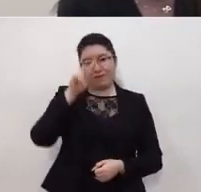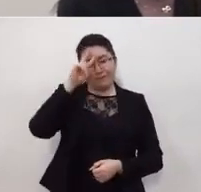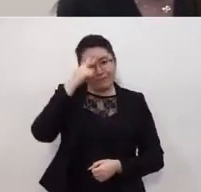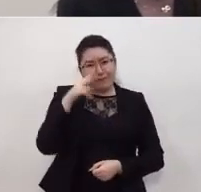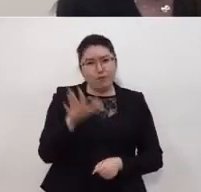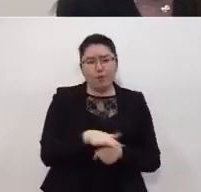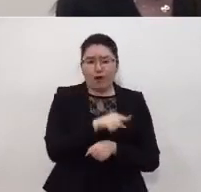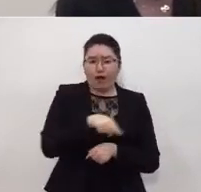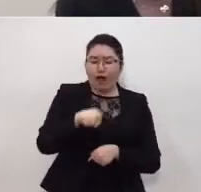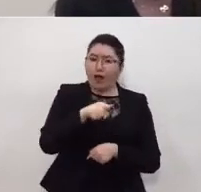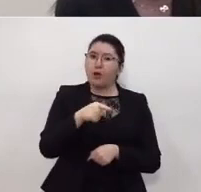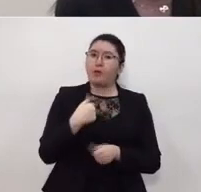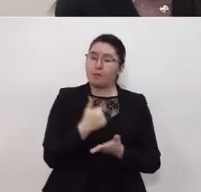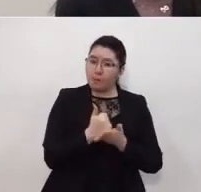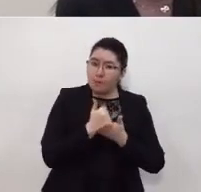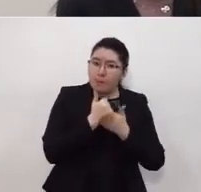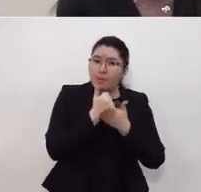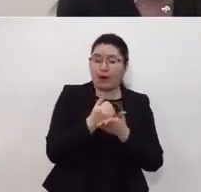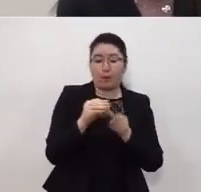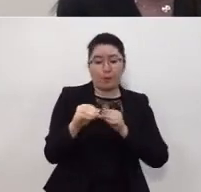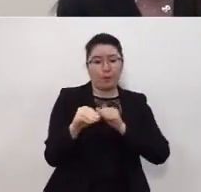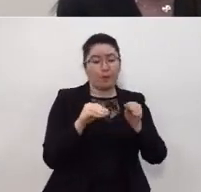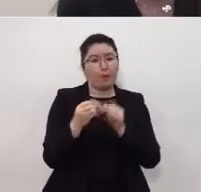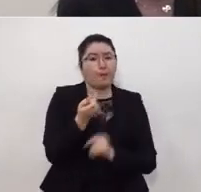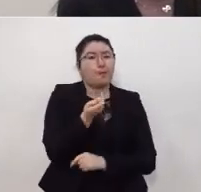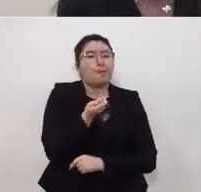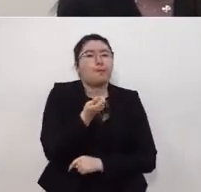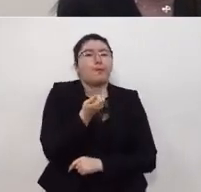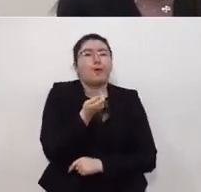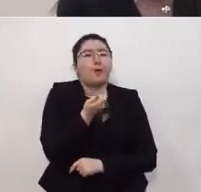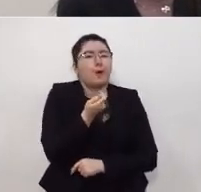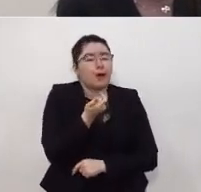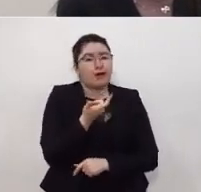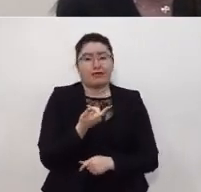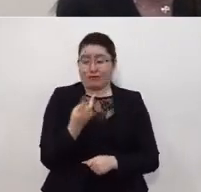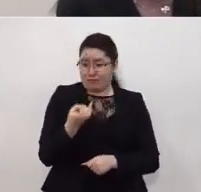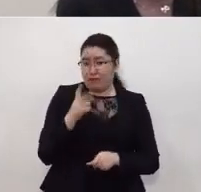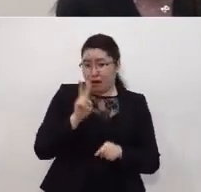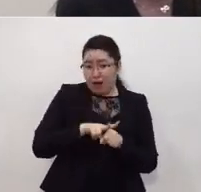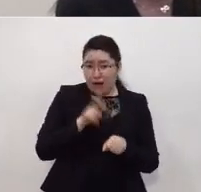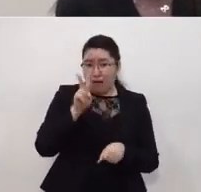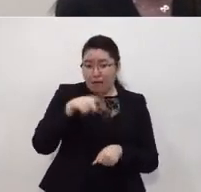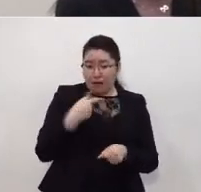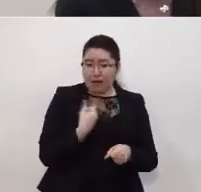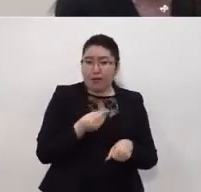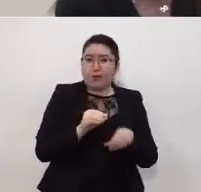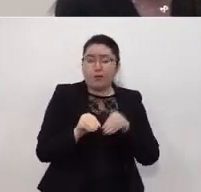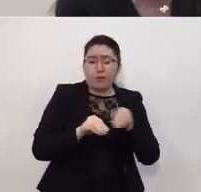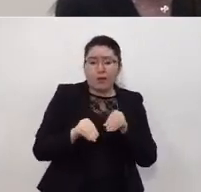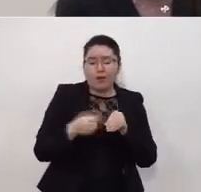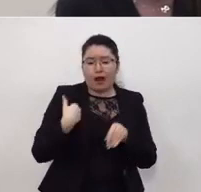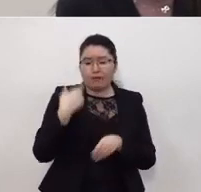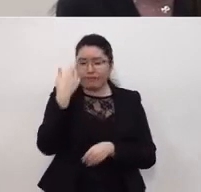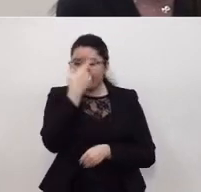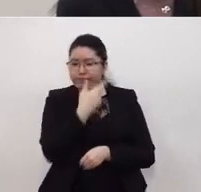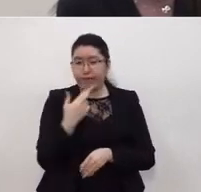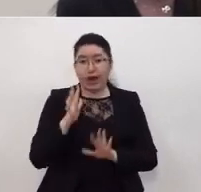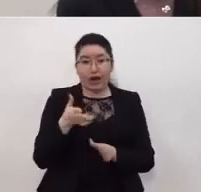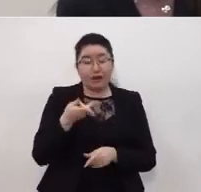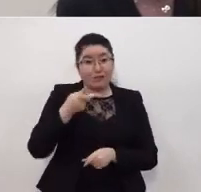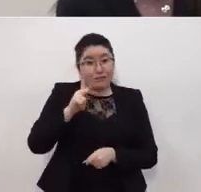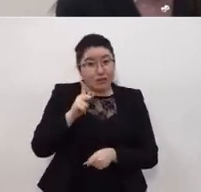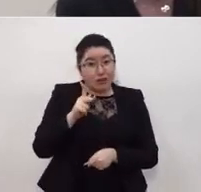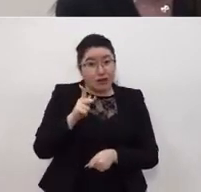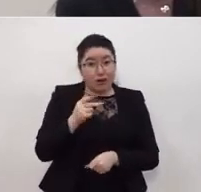porque contribuyó a reducir la movilidad esto ha sido apropiadamente documentado por los índices de movilidad sin